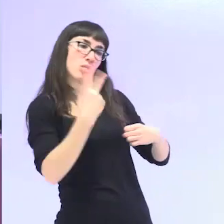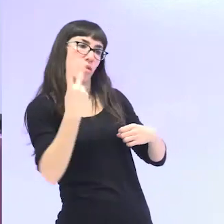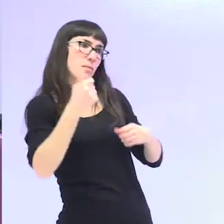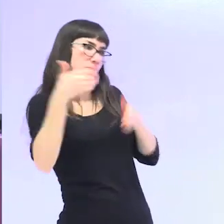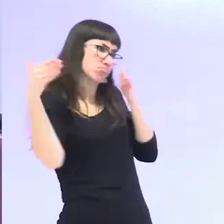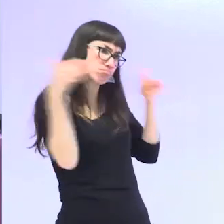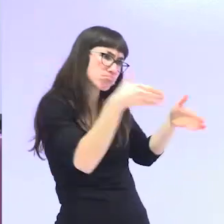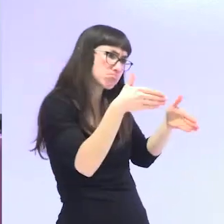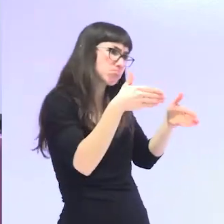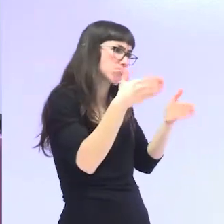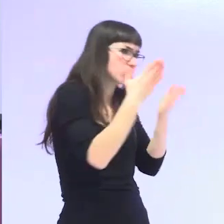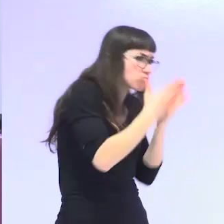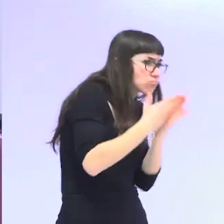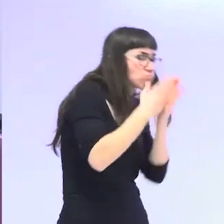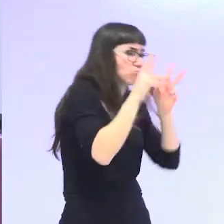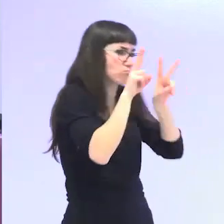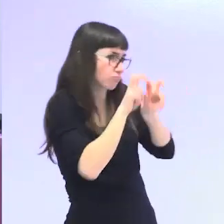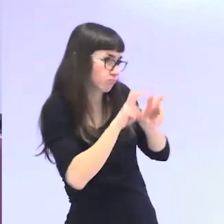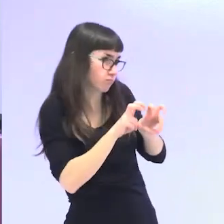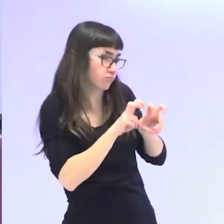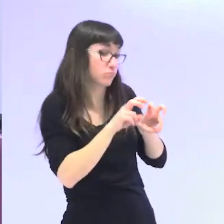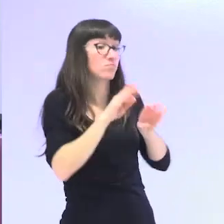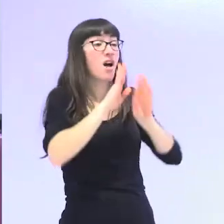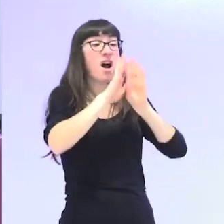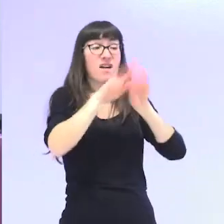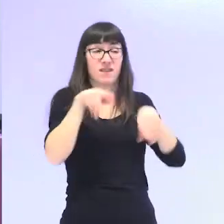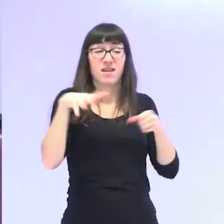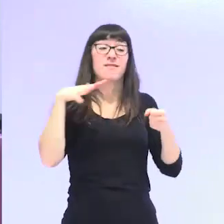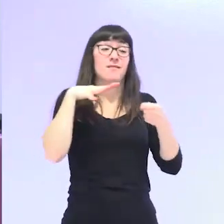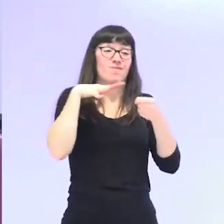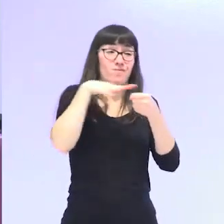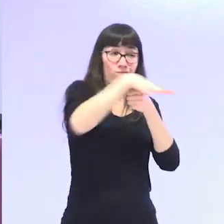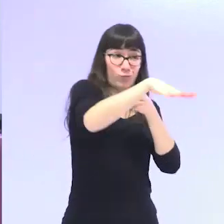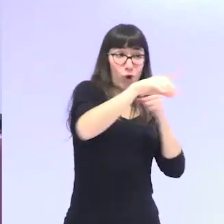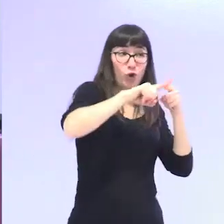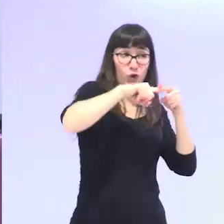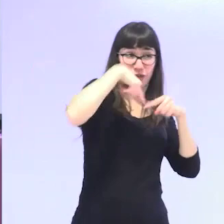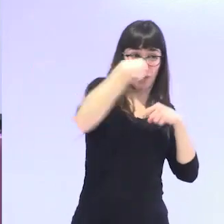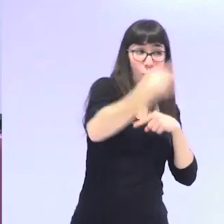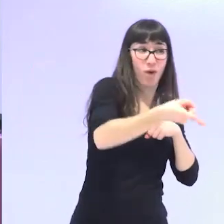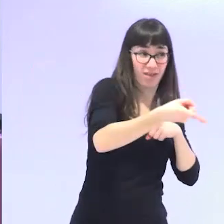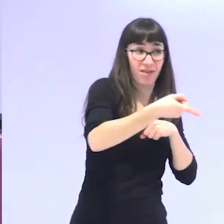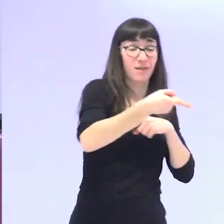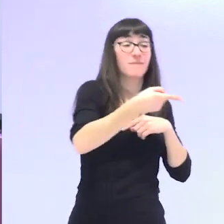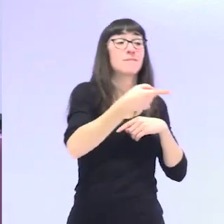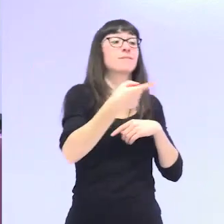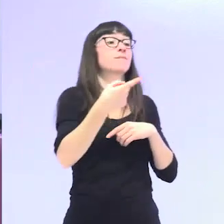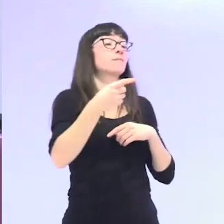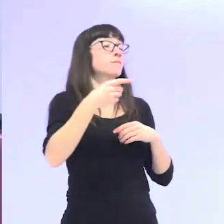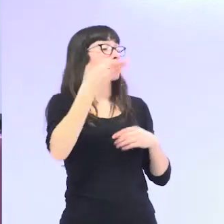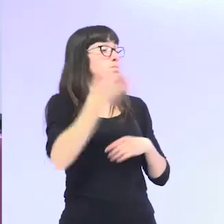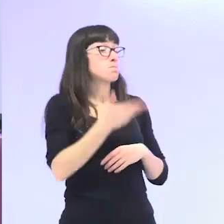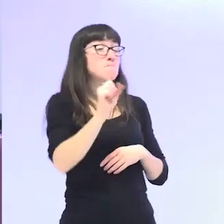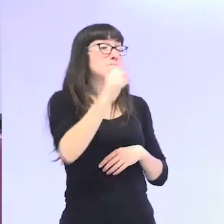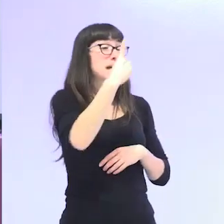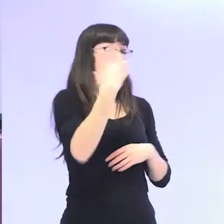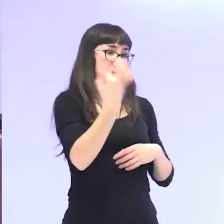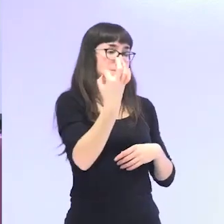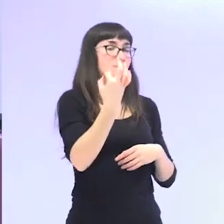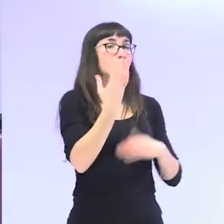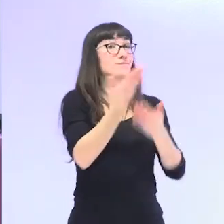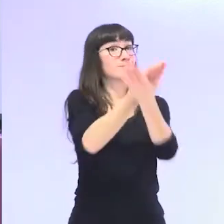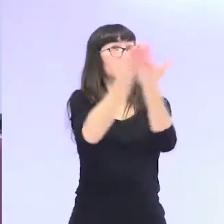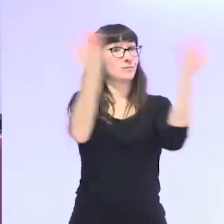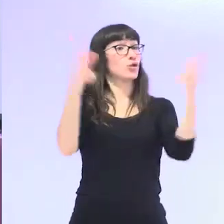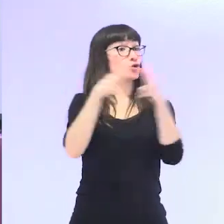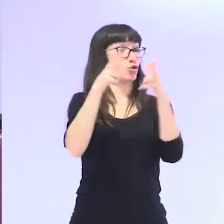Esto ha tenido unas importantes consecuencias. La más importante es que las representaciones sociales es decir